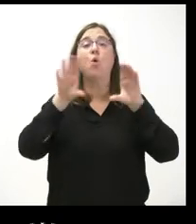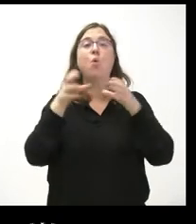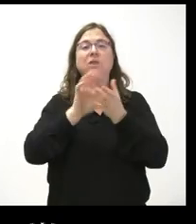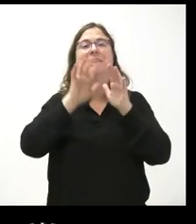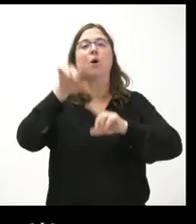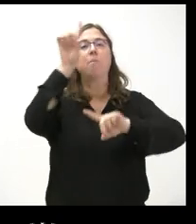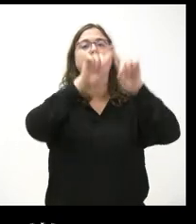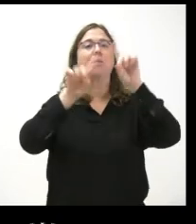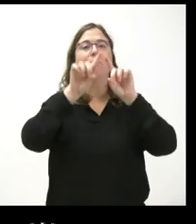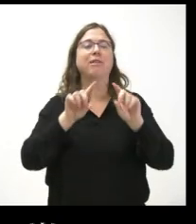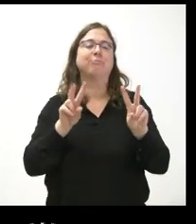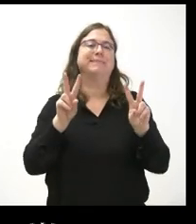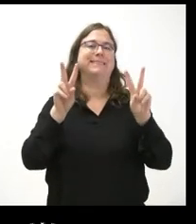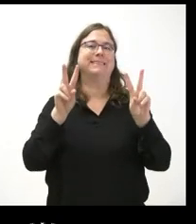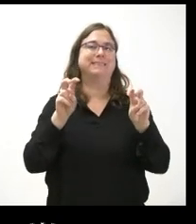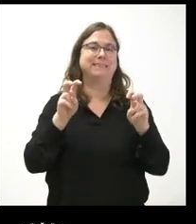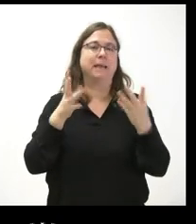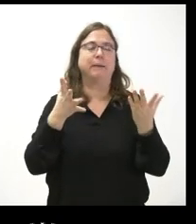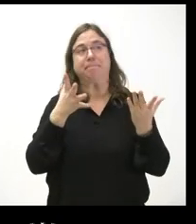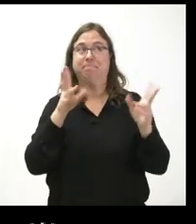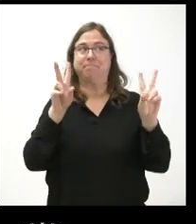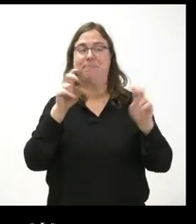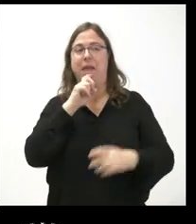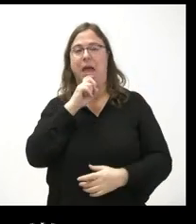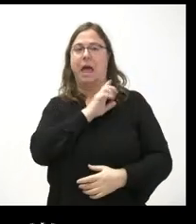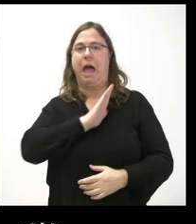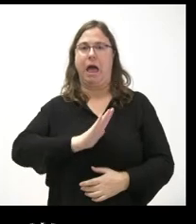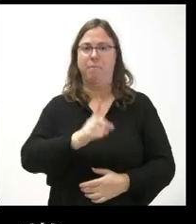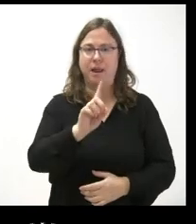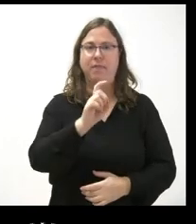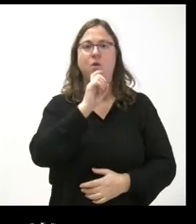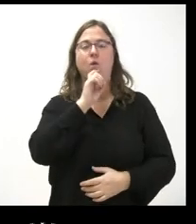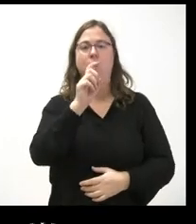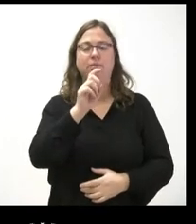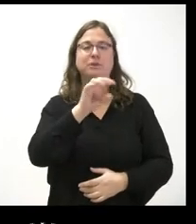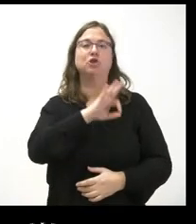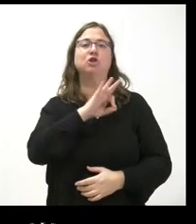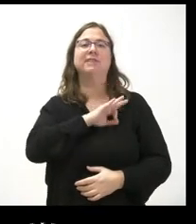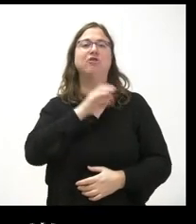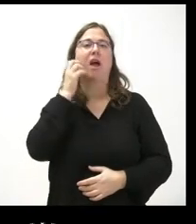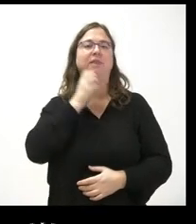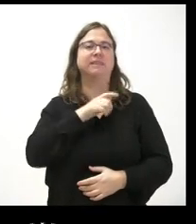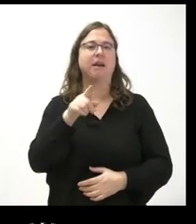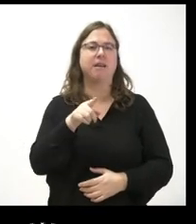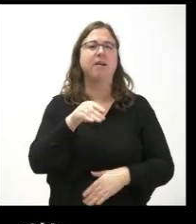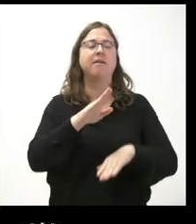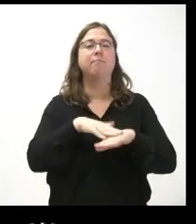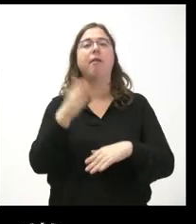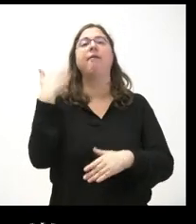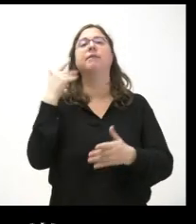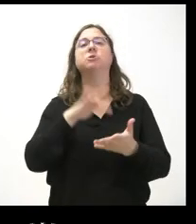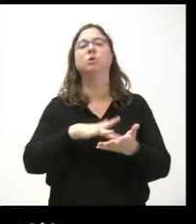respecto a la advertencia o la amenaza como lo quiera ver del señor Abascal con lo ocurrido ayer.